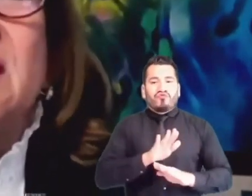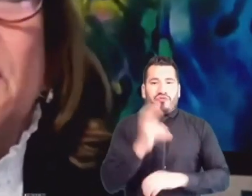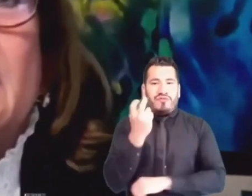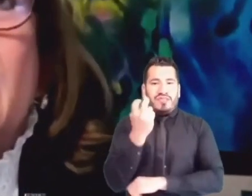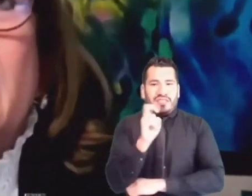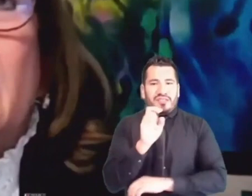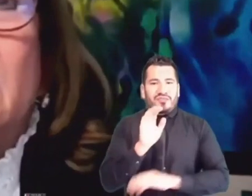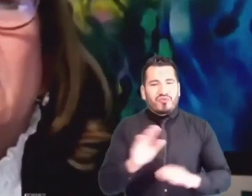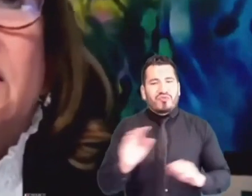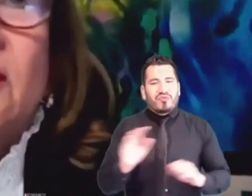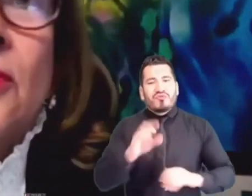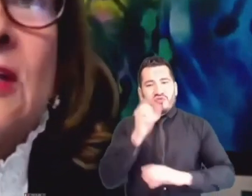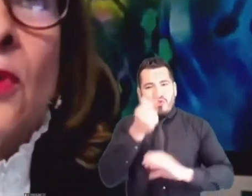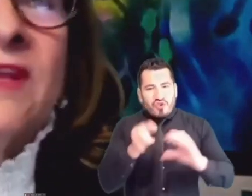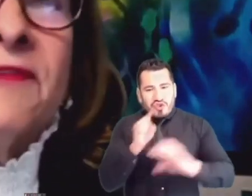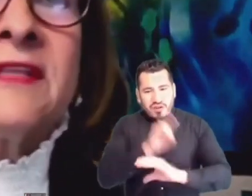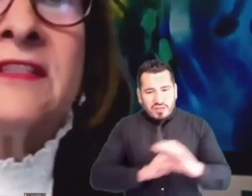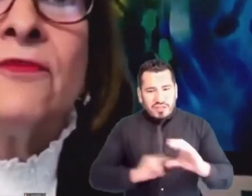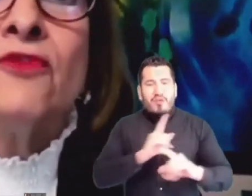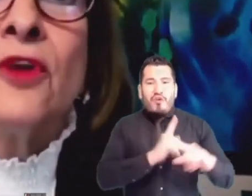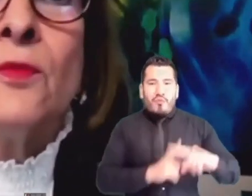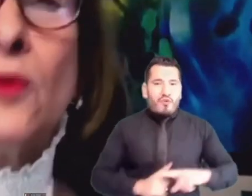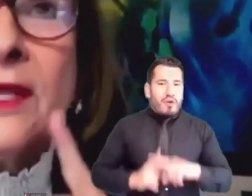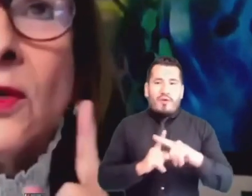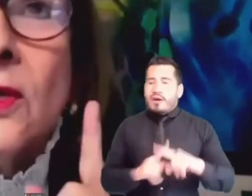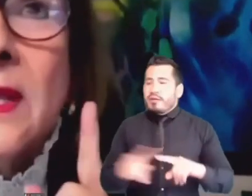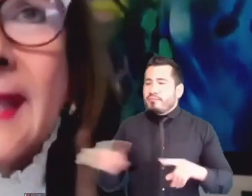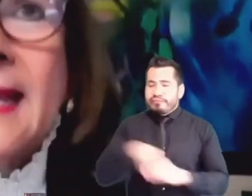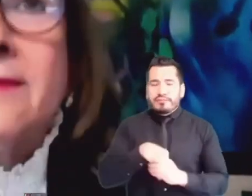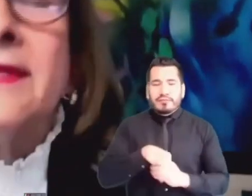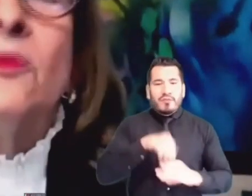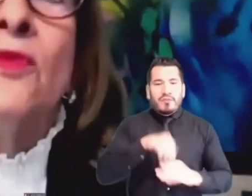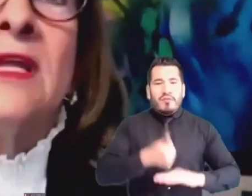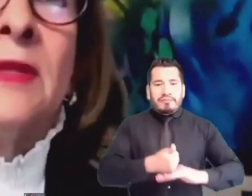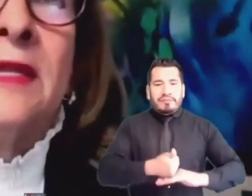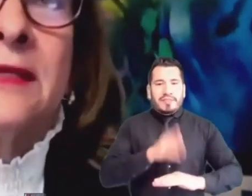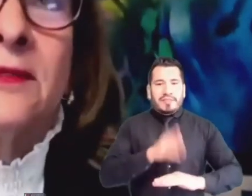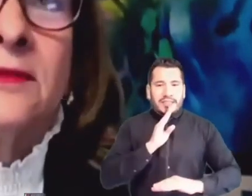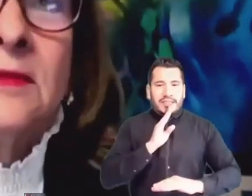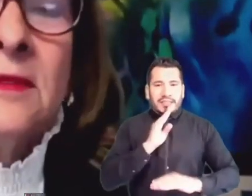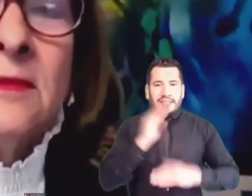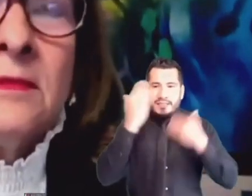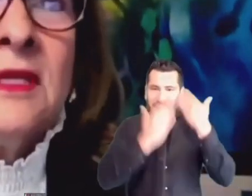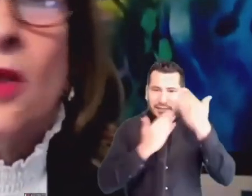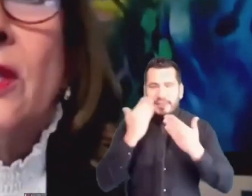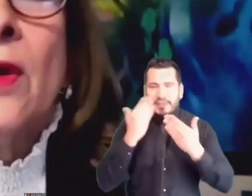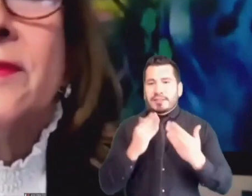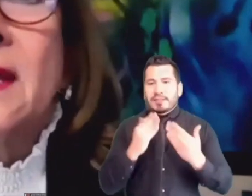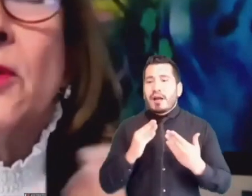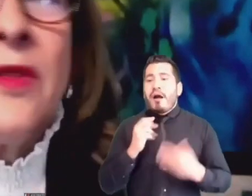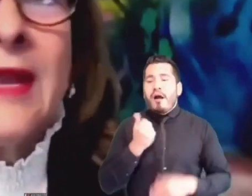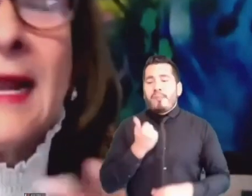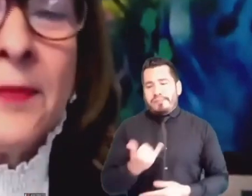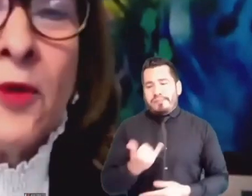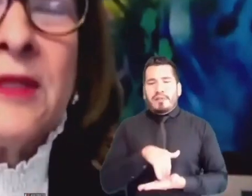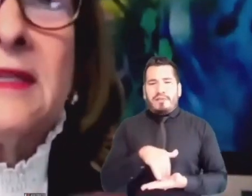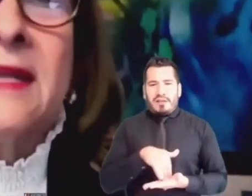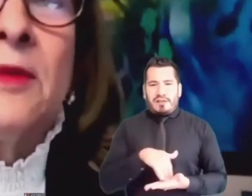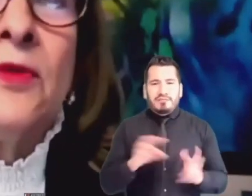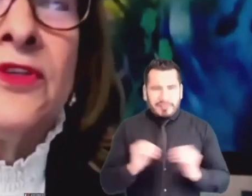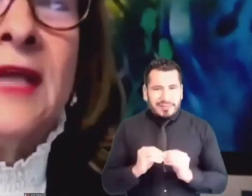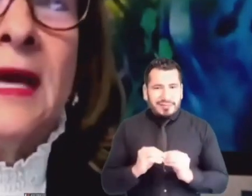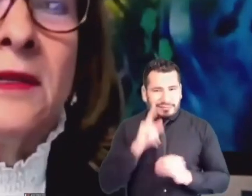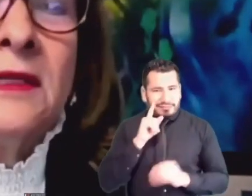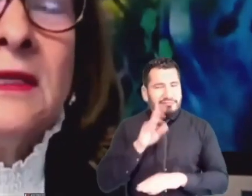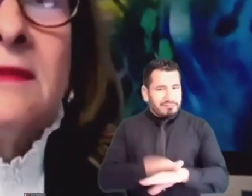disciplinaria sancionatoria frente a ese funcionario público, que ahí tenemos una debilidad. Y lo digo en términos generales por vener de la